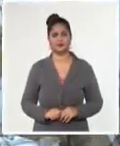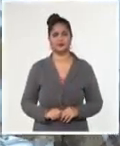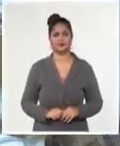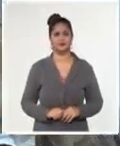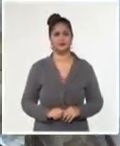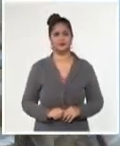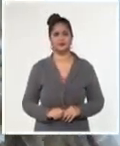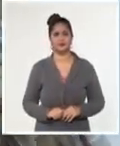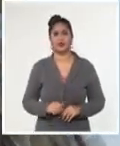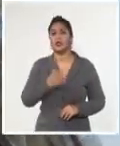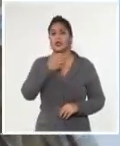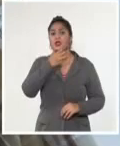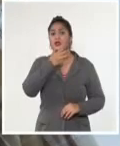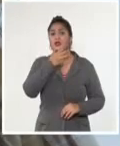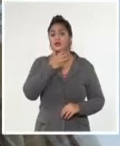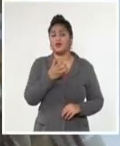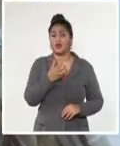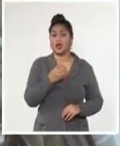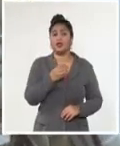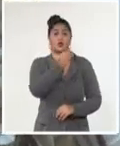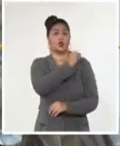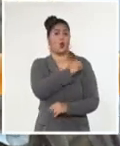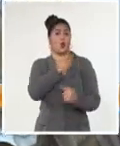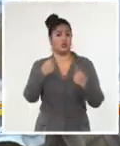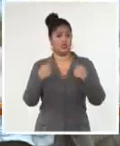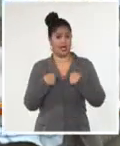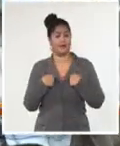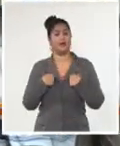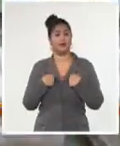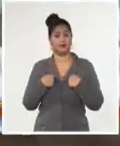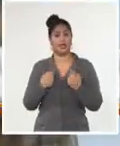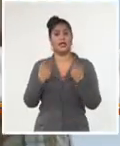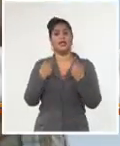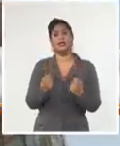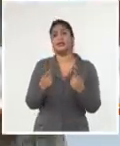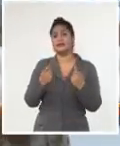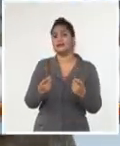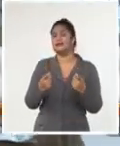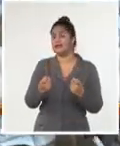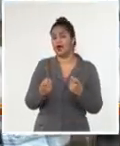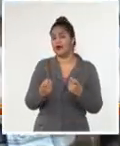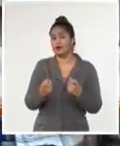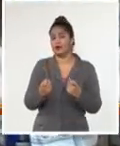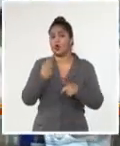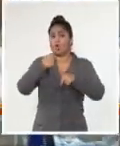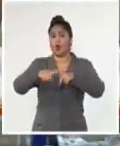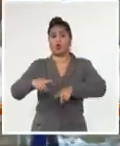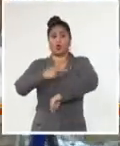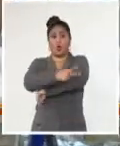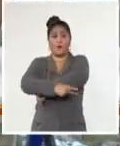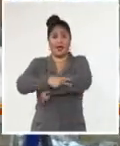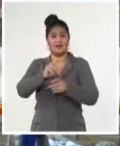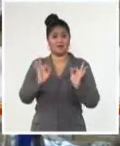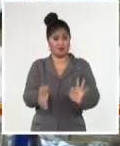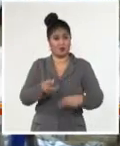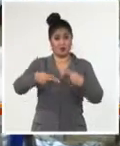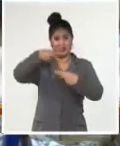la revolución nicaragüense había triunfado y necesitaban lo mismo que hicimos aquí.